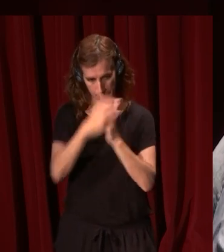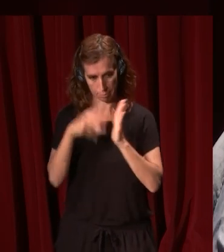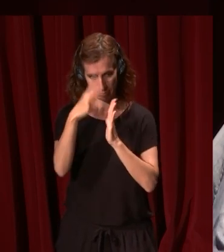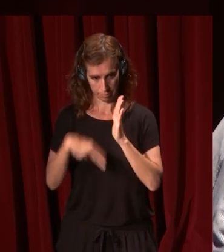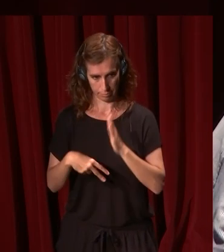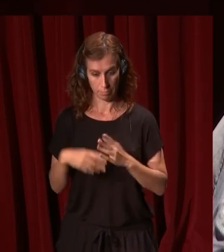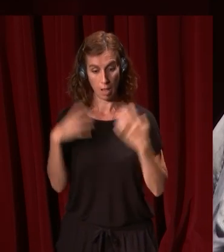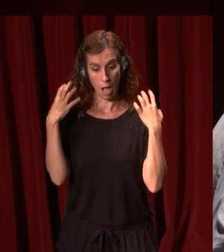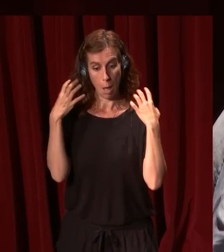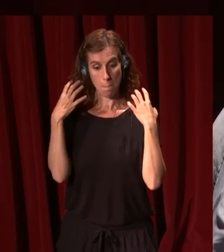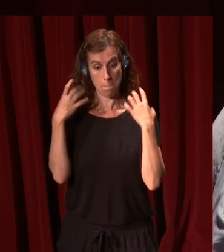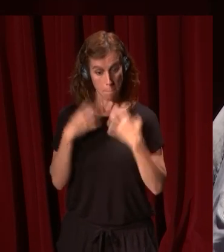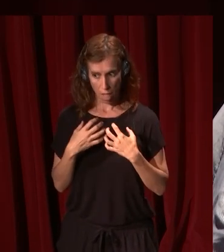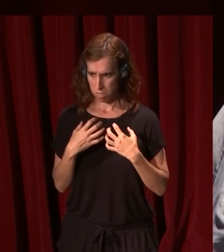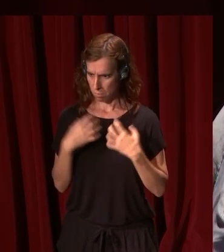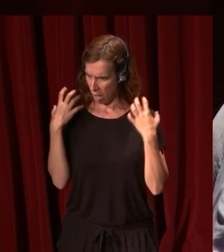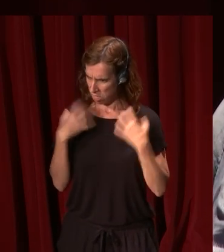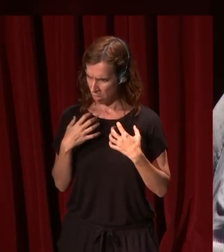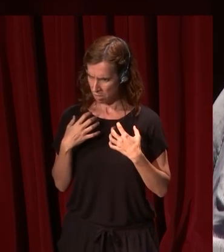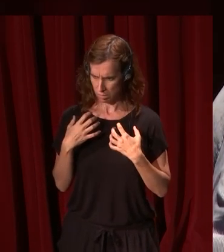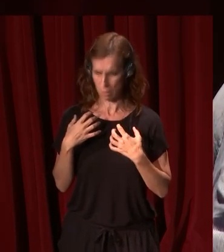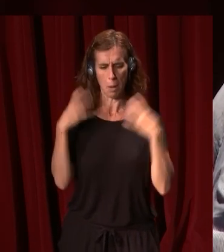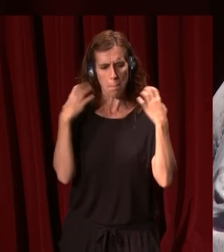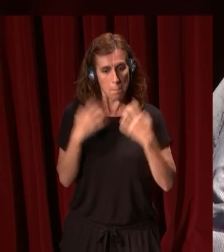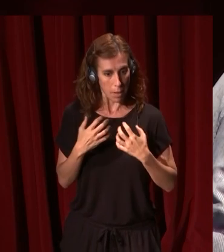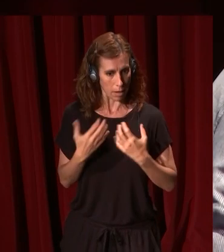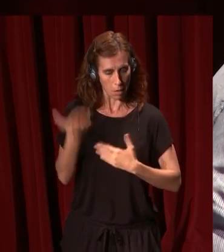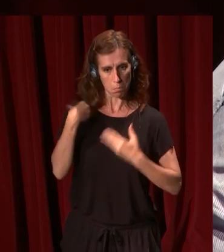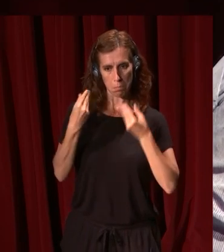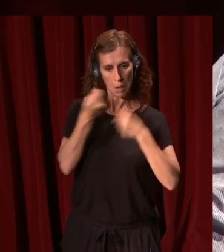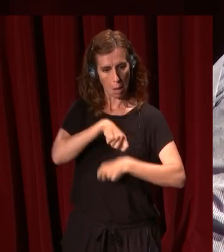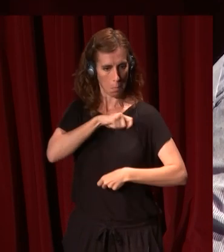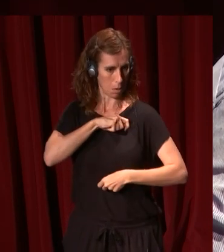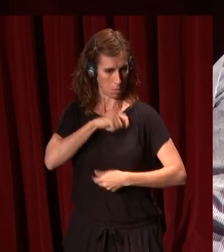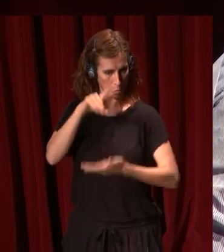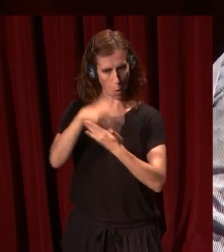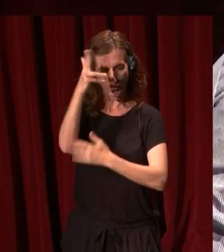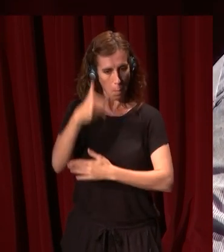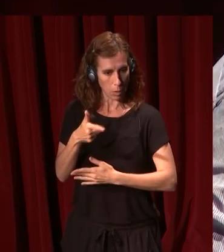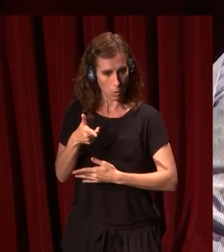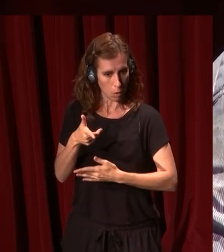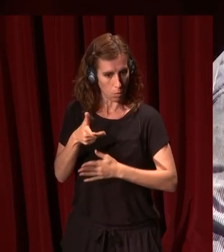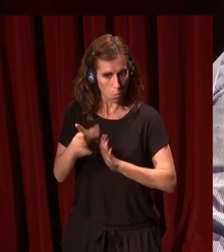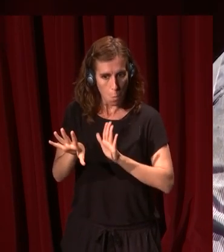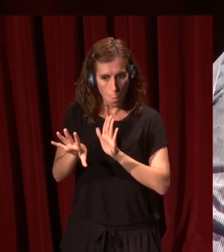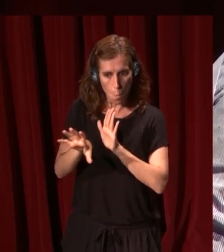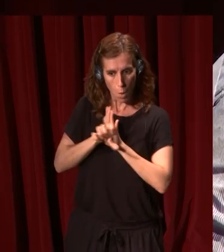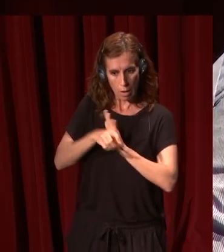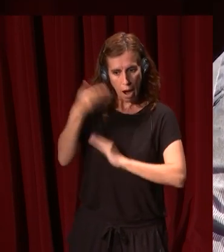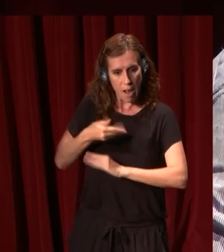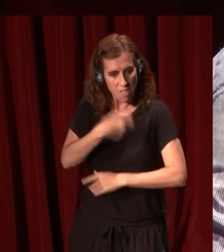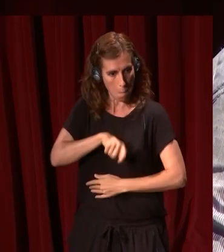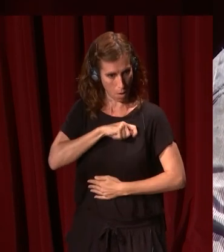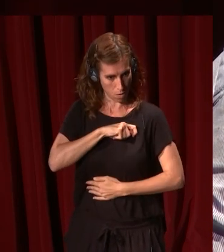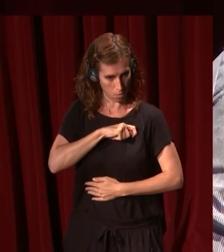Velázquez levantó con su arte un monumento imperecedero a la España de aquellos días. Es el pintor que captó, como ningún otro, la esencia de lo español,